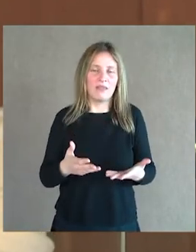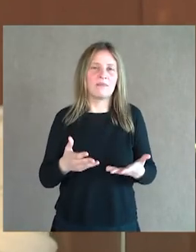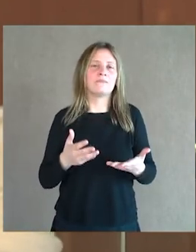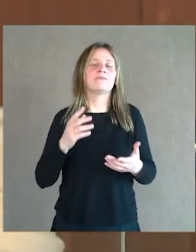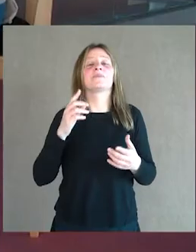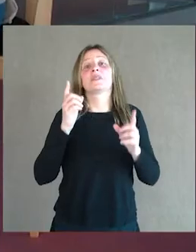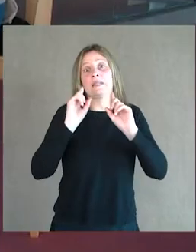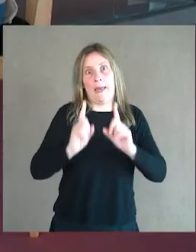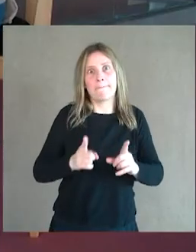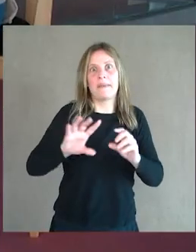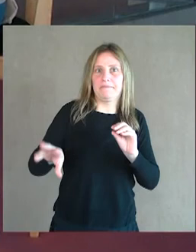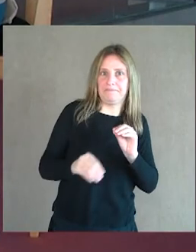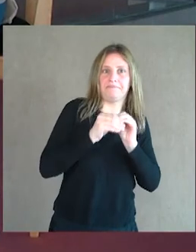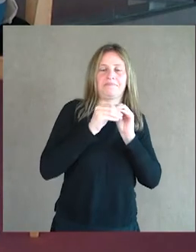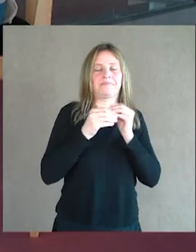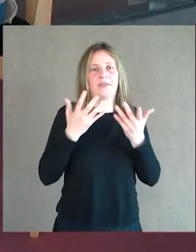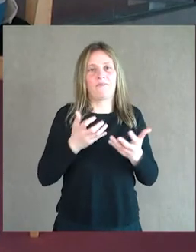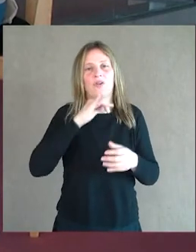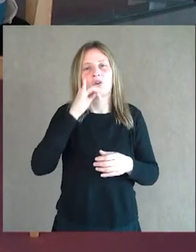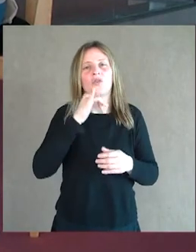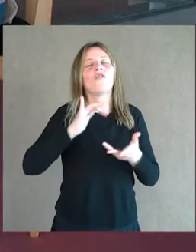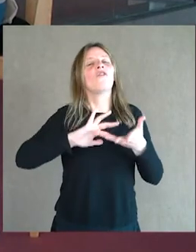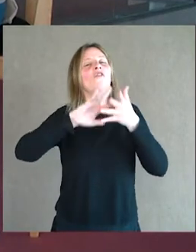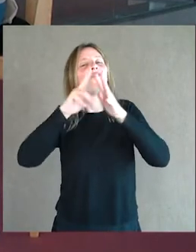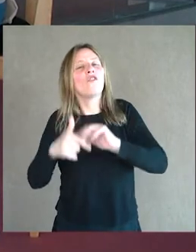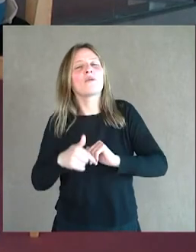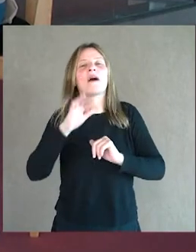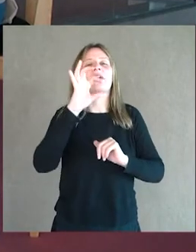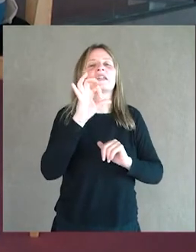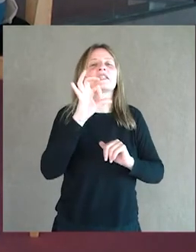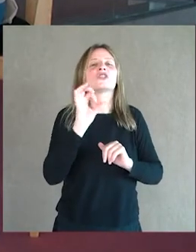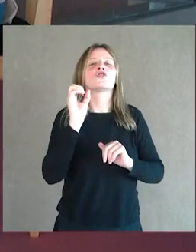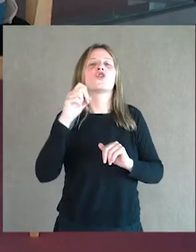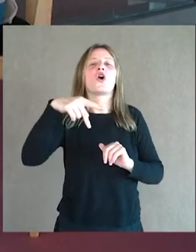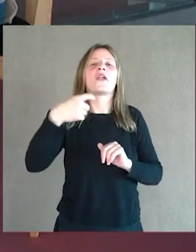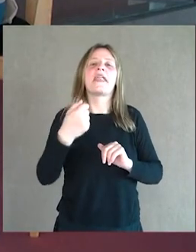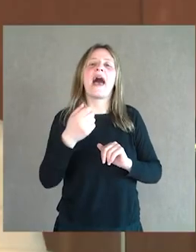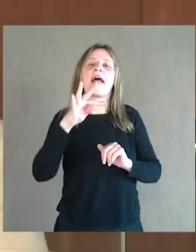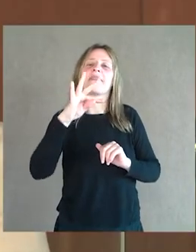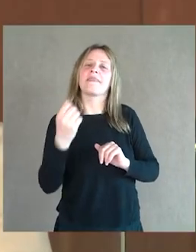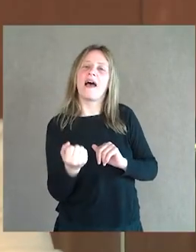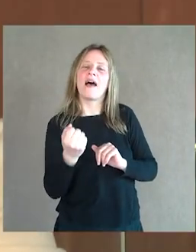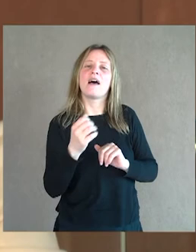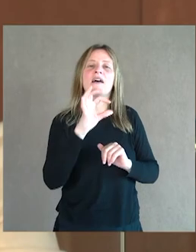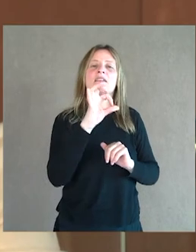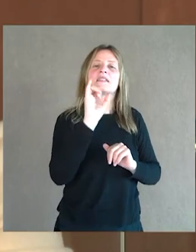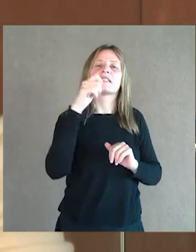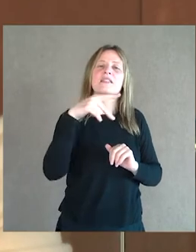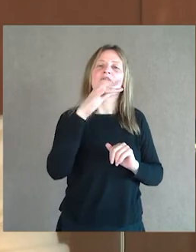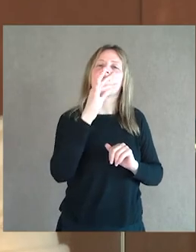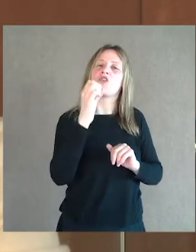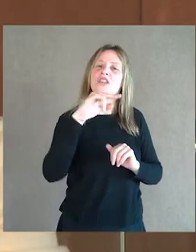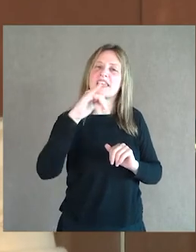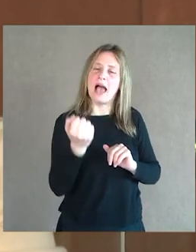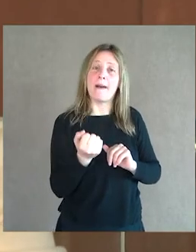Otra cosa que quería agregar era sobre la forma de la sonata, porque hablamos de la sonata y de la sinfonía, pero tenemos